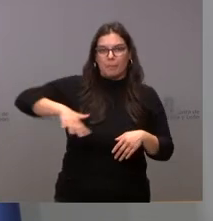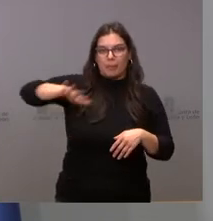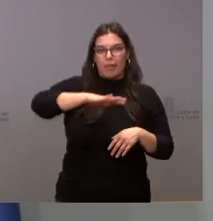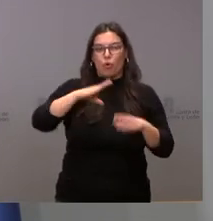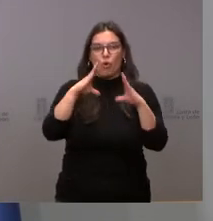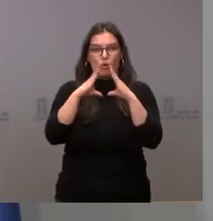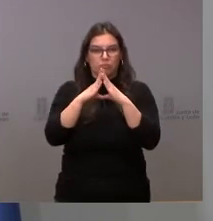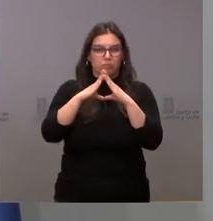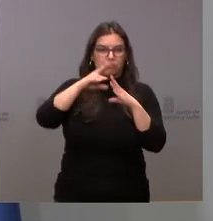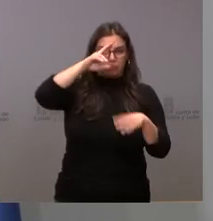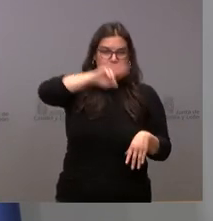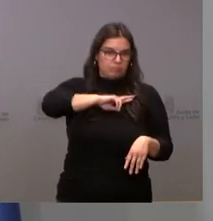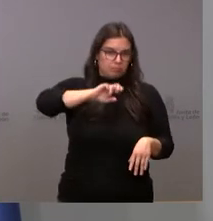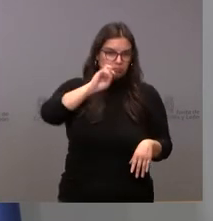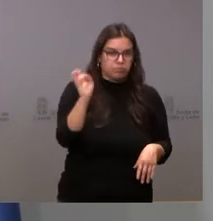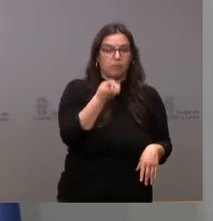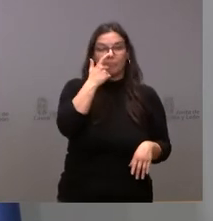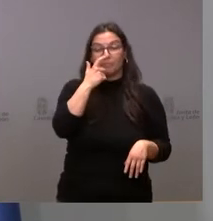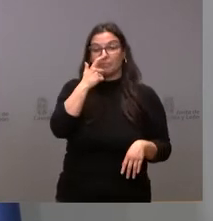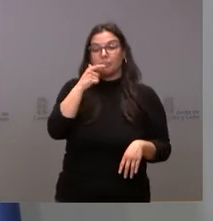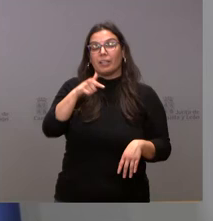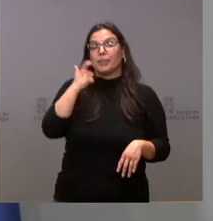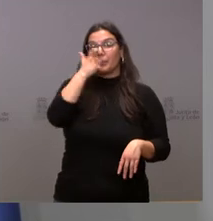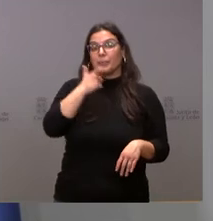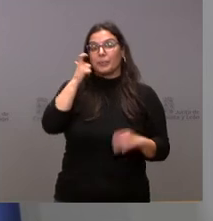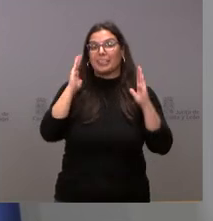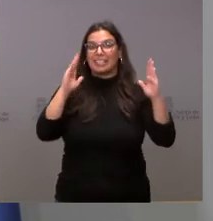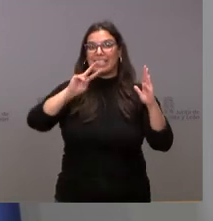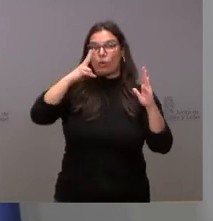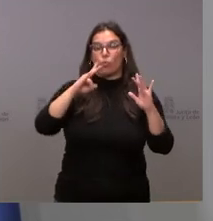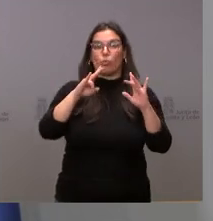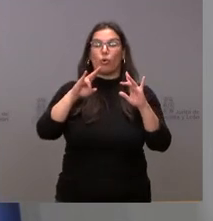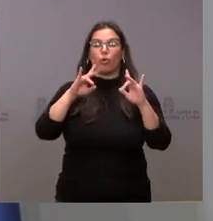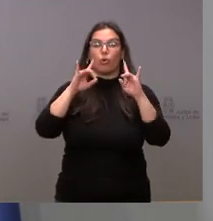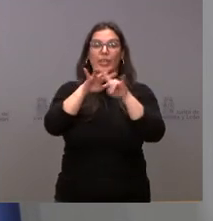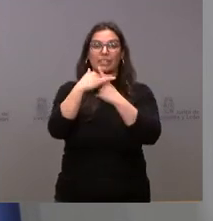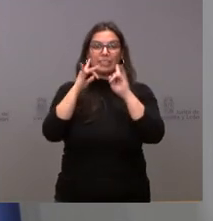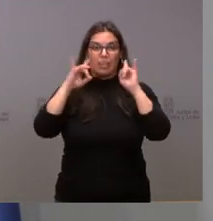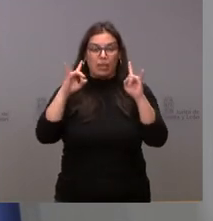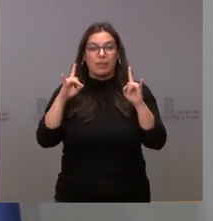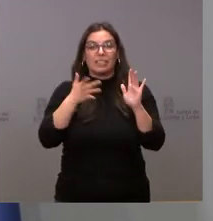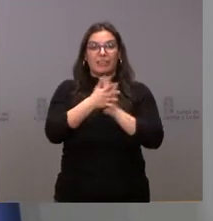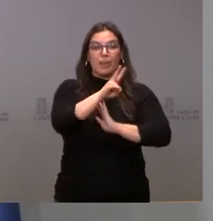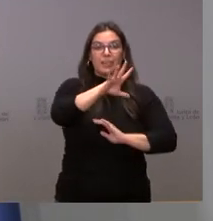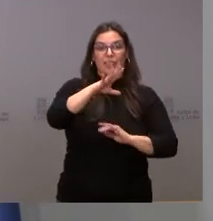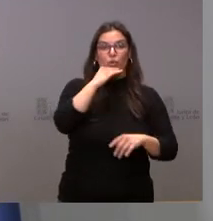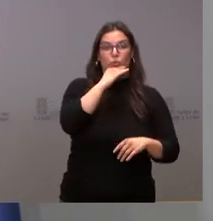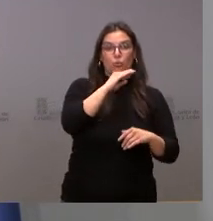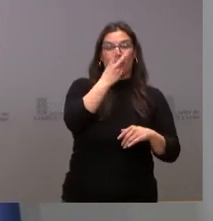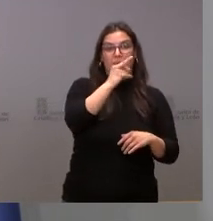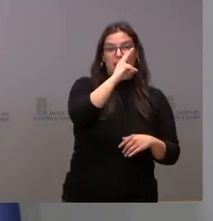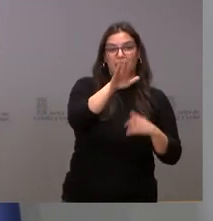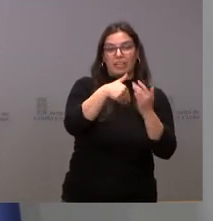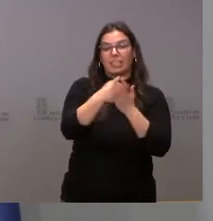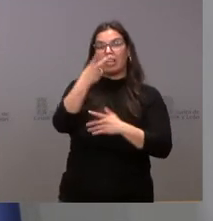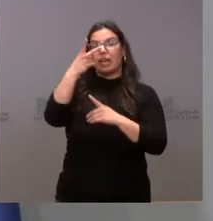culto. El periodo al que afecta es durante la vigencia ese segundo estado de alarma y, por tanto, entre el 25 de octubre del año 2020 y el 9 de mayo